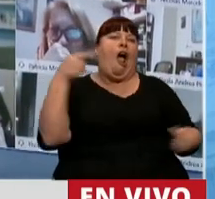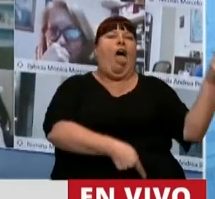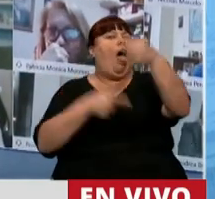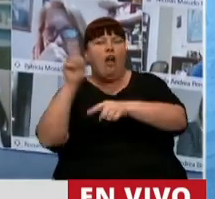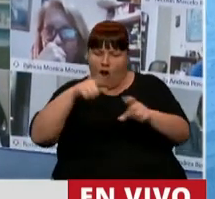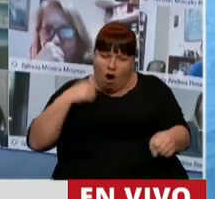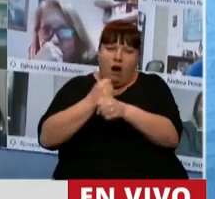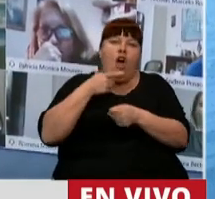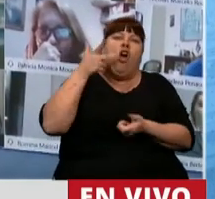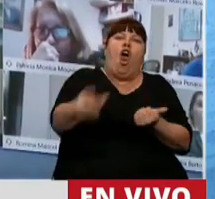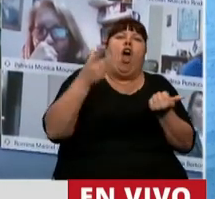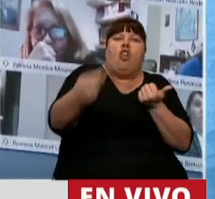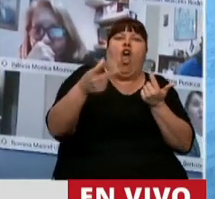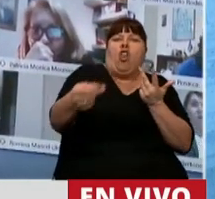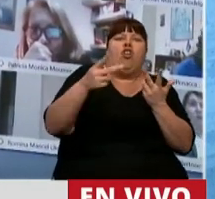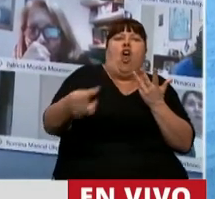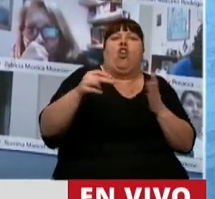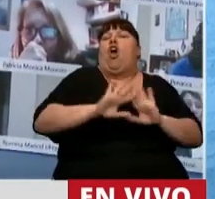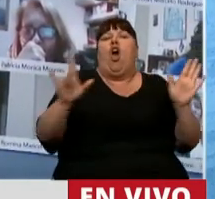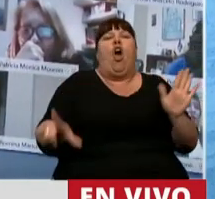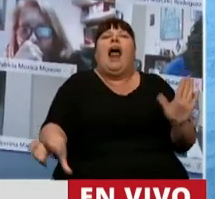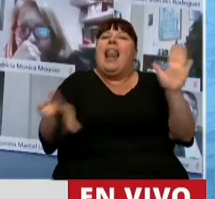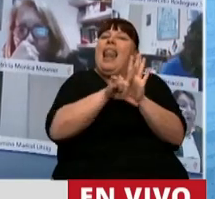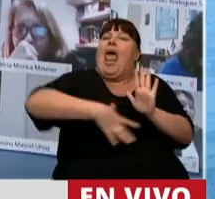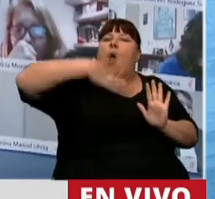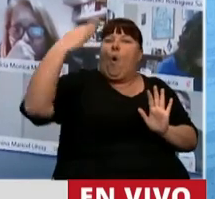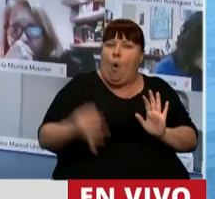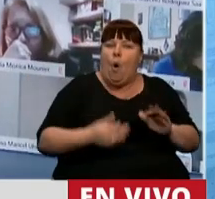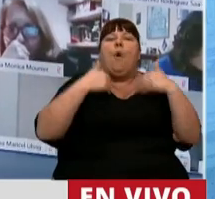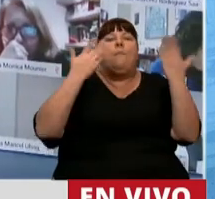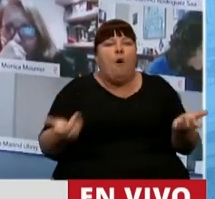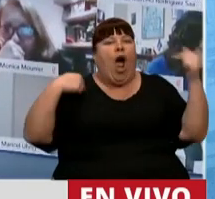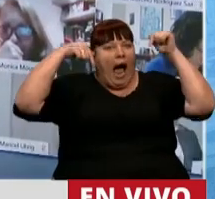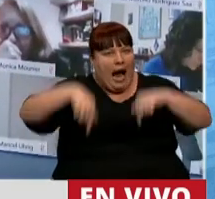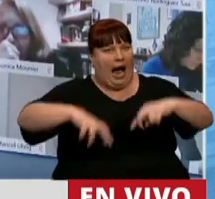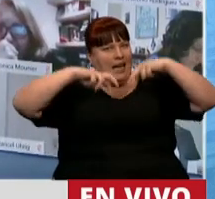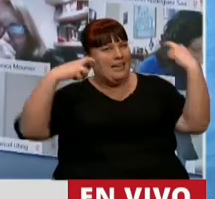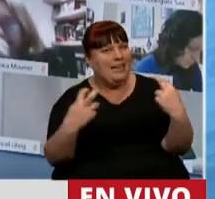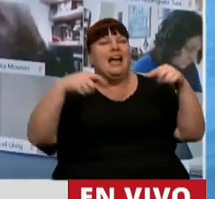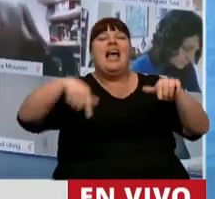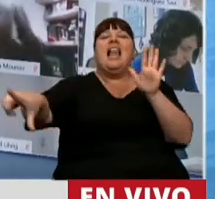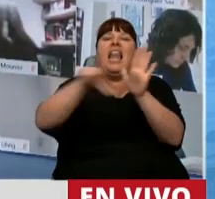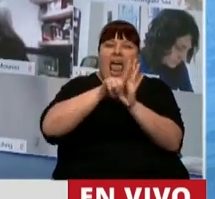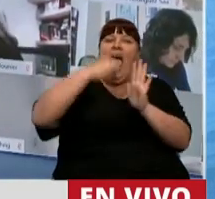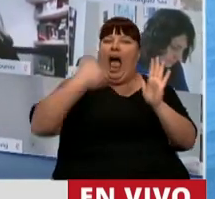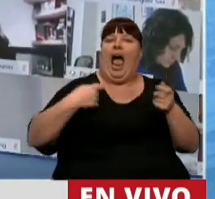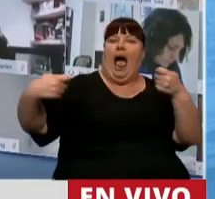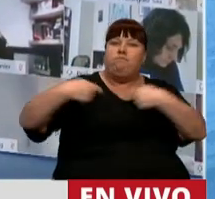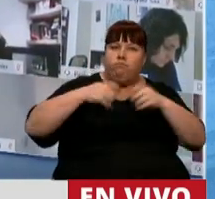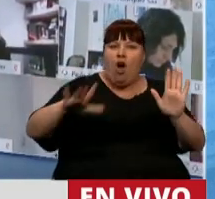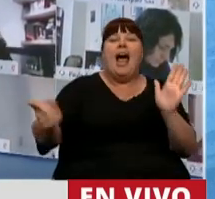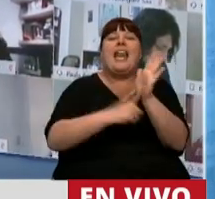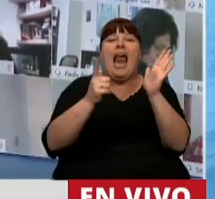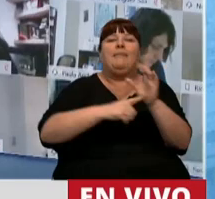piedras, no impidiendo, no, con el marco de legalidad. Por eso estamos sentados acá, porque la ley nos acompaña, el